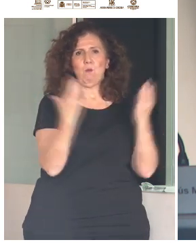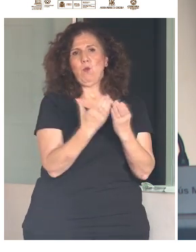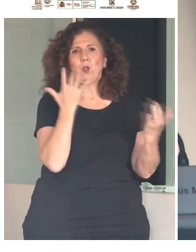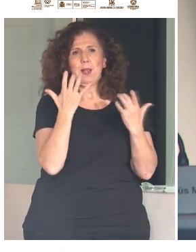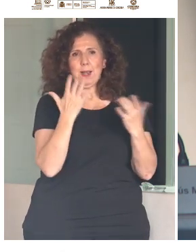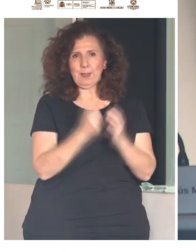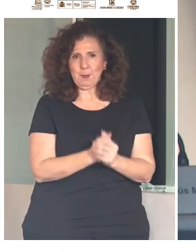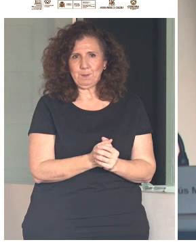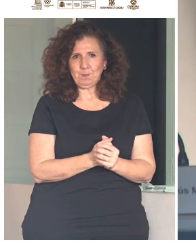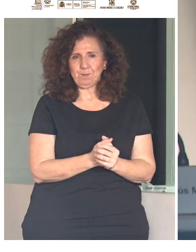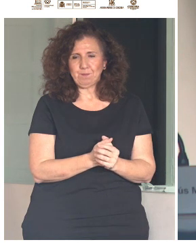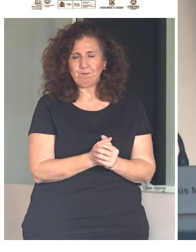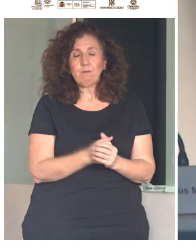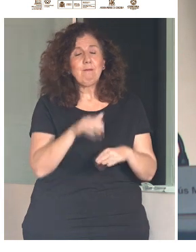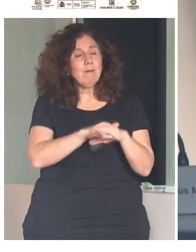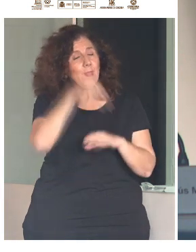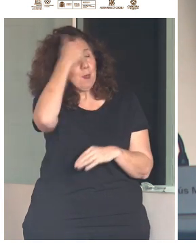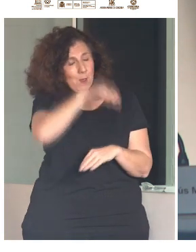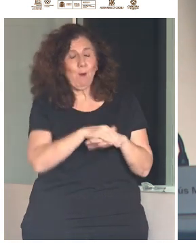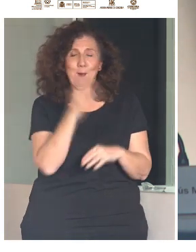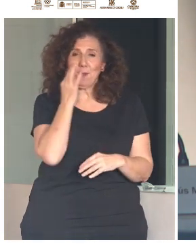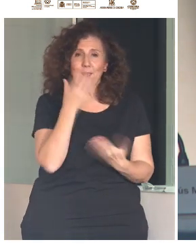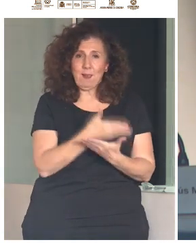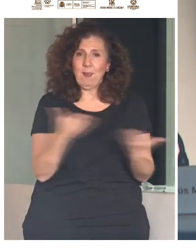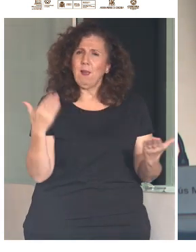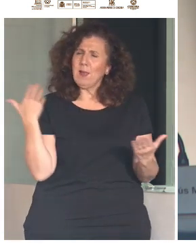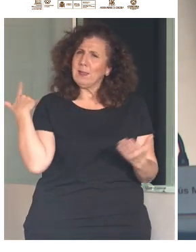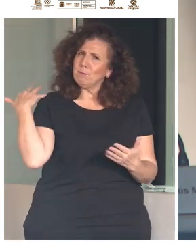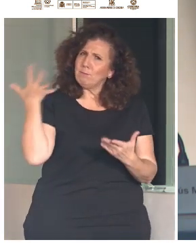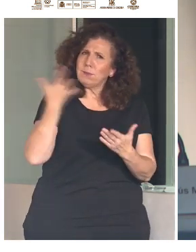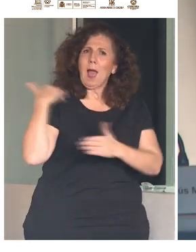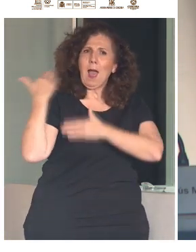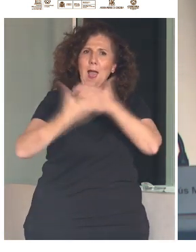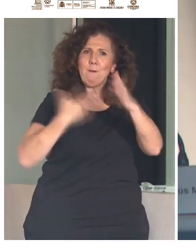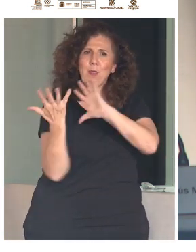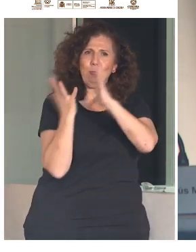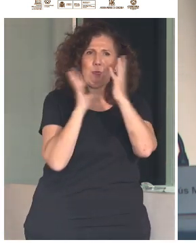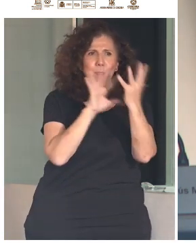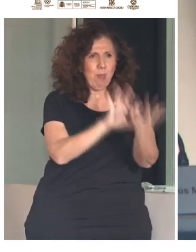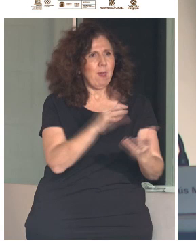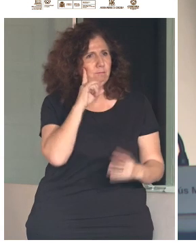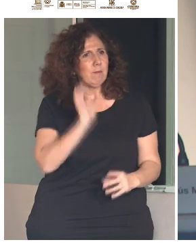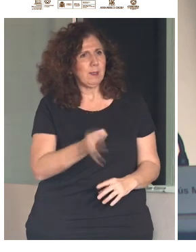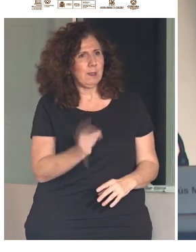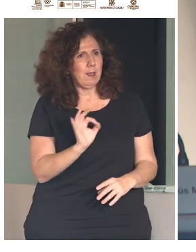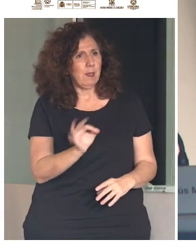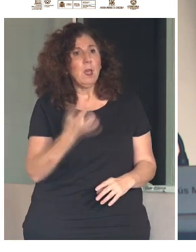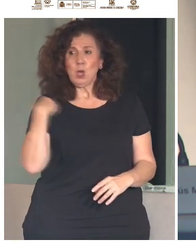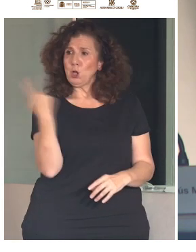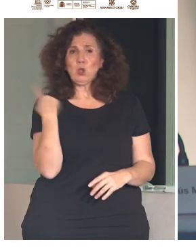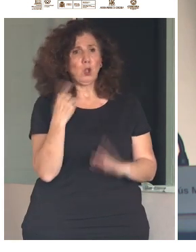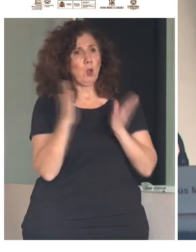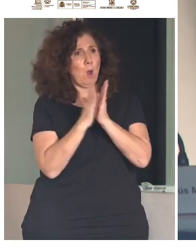Amigas y amigos, ha habido avances, claro que sí, y todos estos avances los hemos aplaudido.